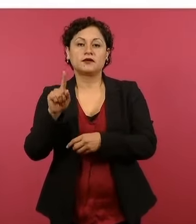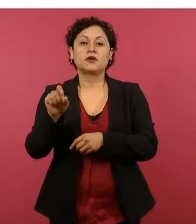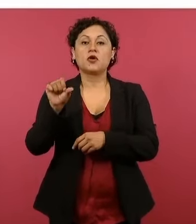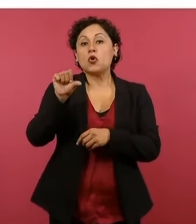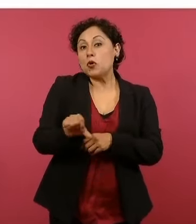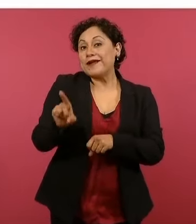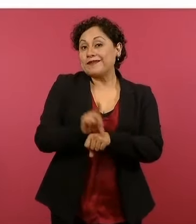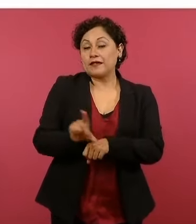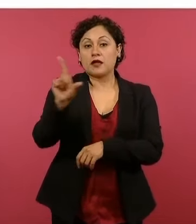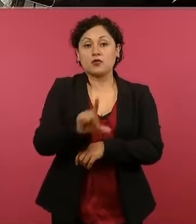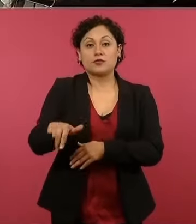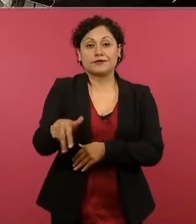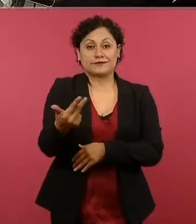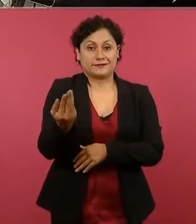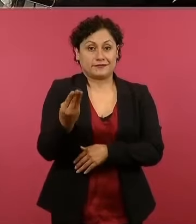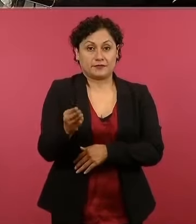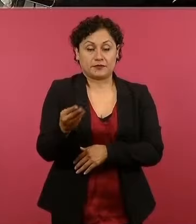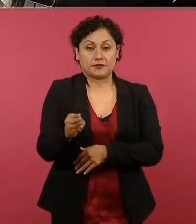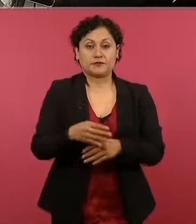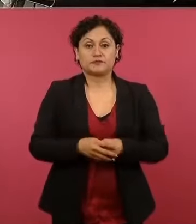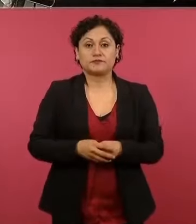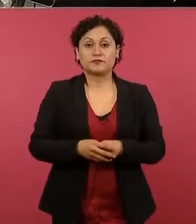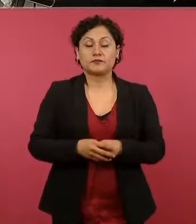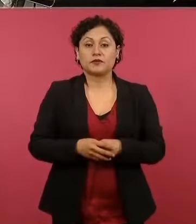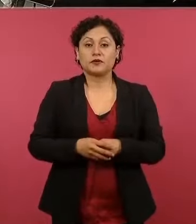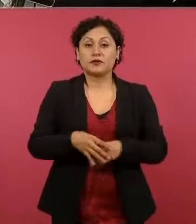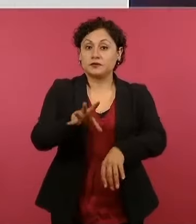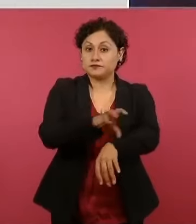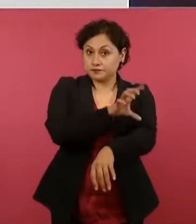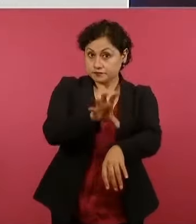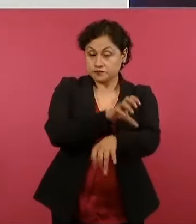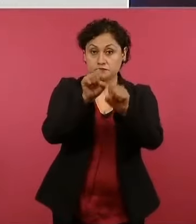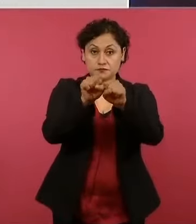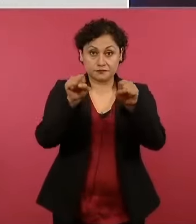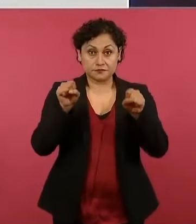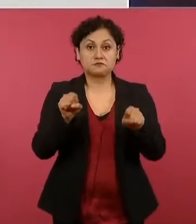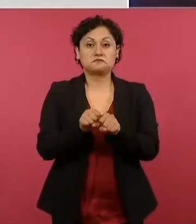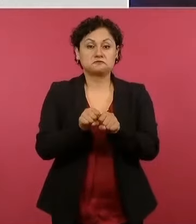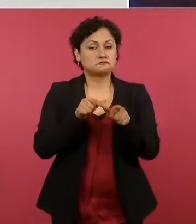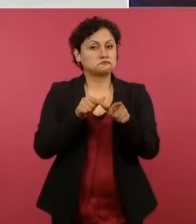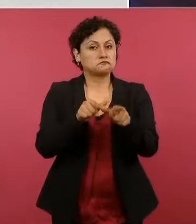13 de mayo el sistema eléctrico funcionó sin interrupción,